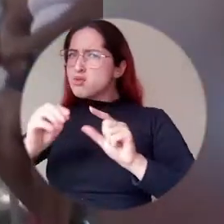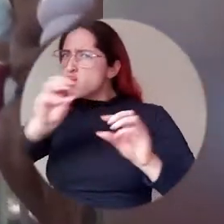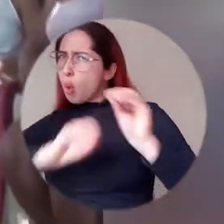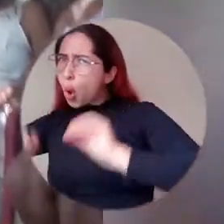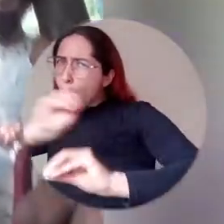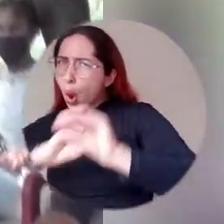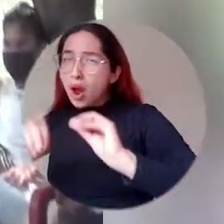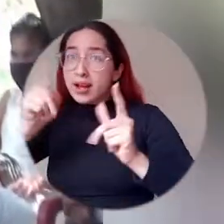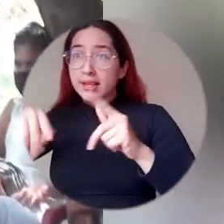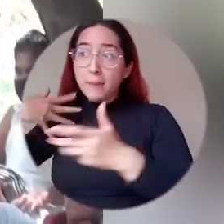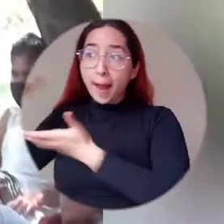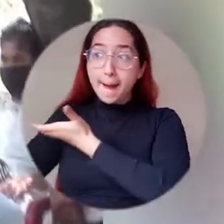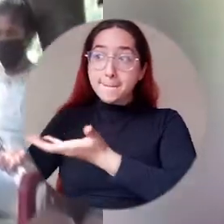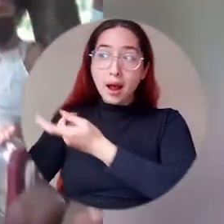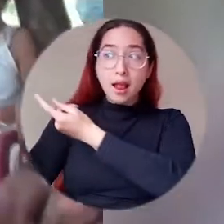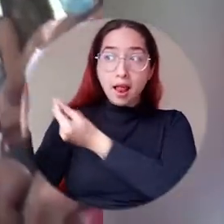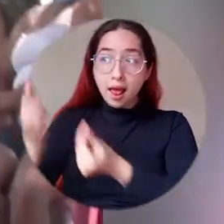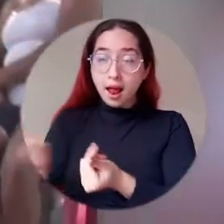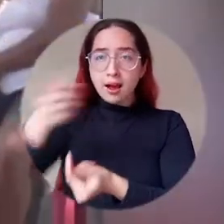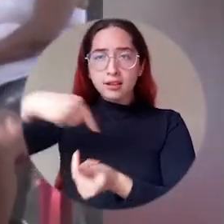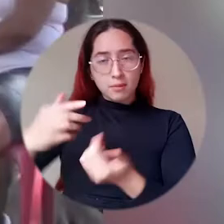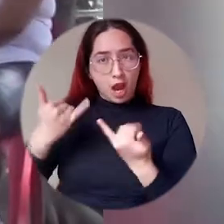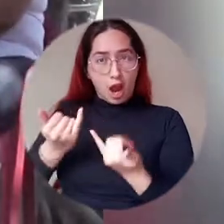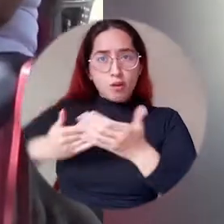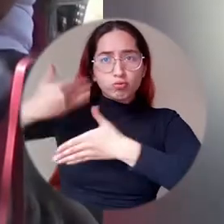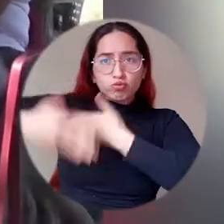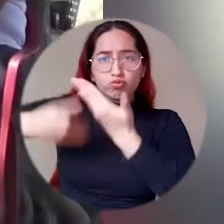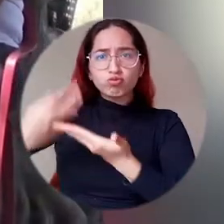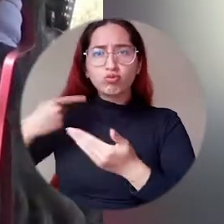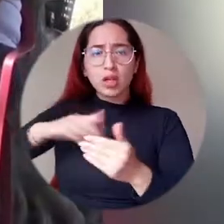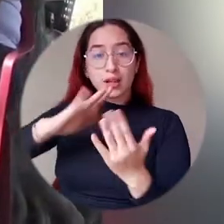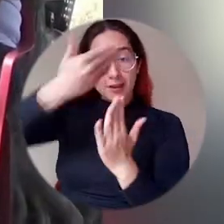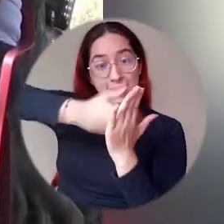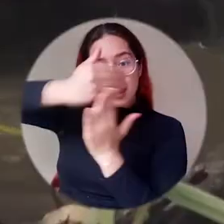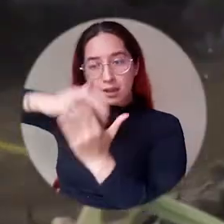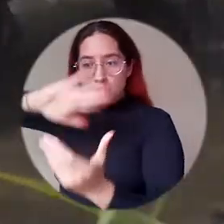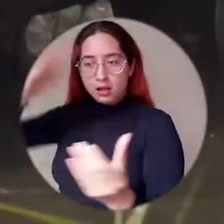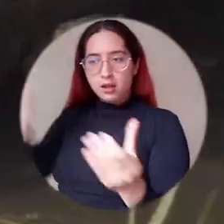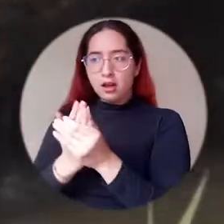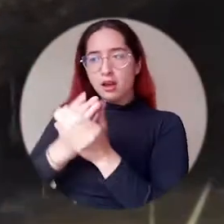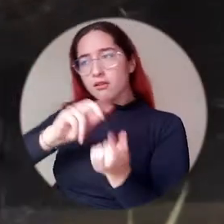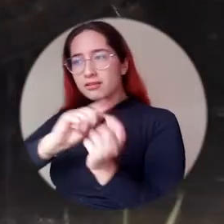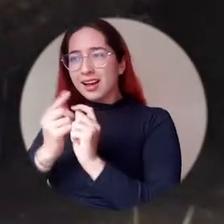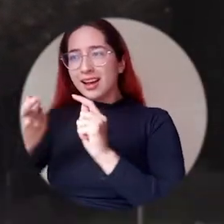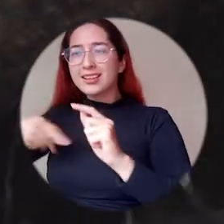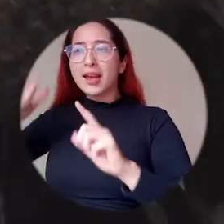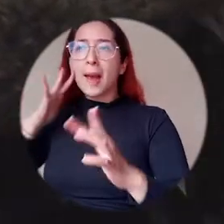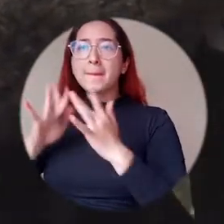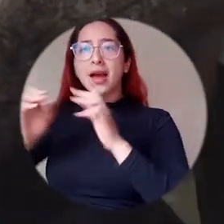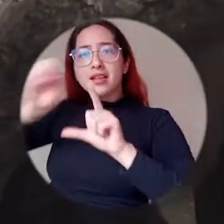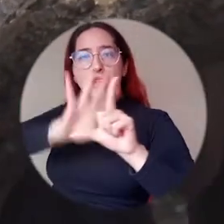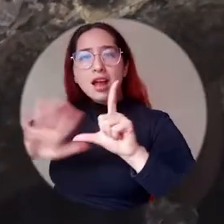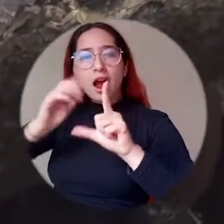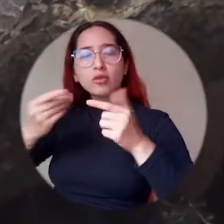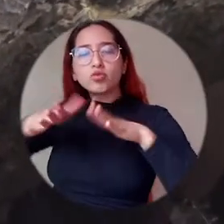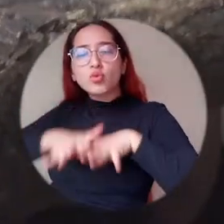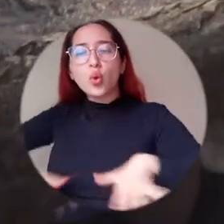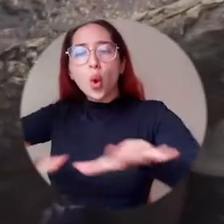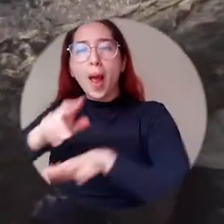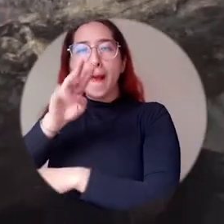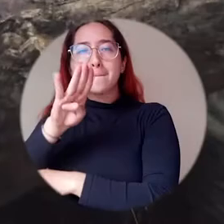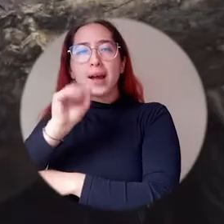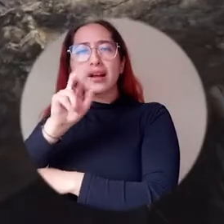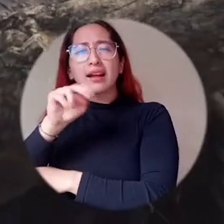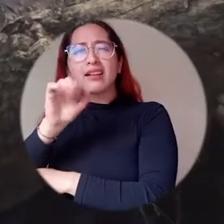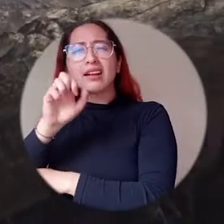y con el estímulo económico y los talleres, avanza en la realización de un documental aterrizado en el municipio de zona bananera como una